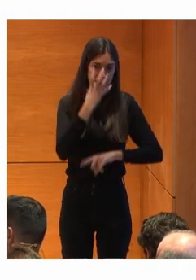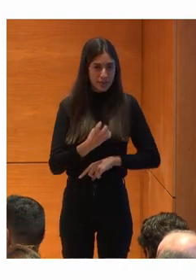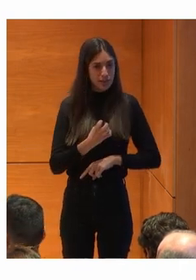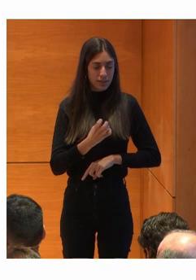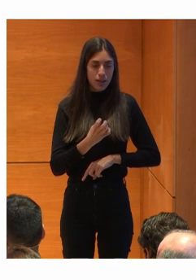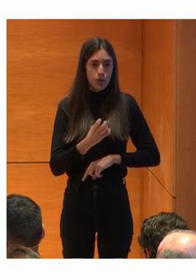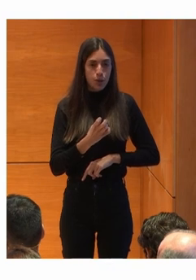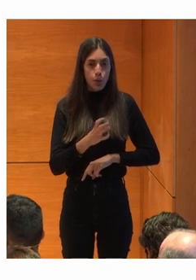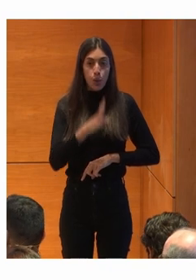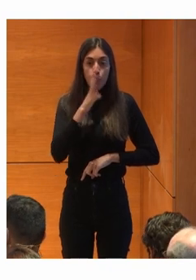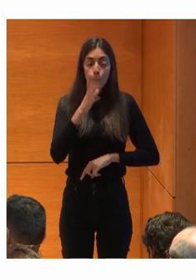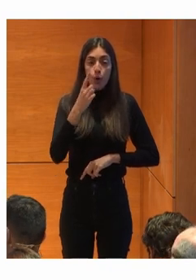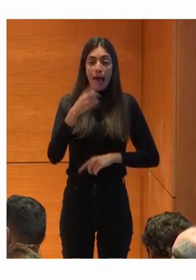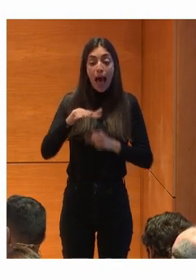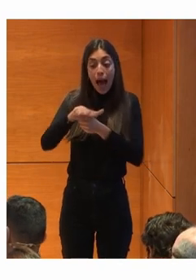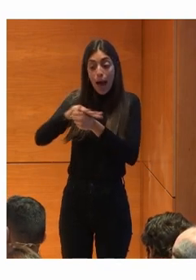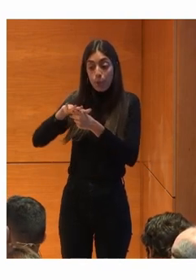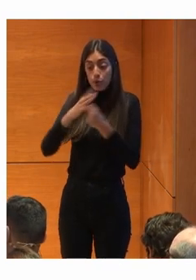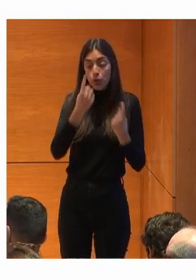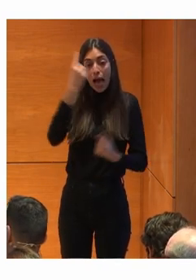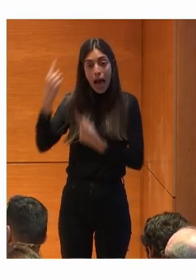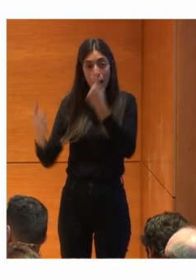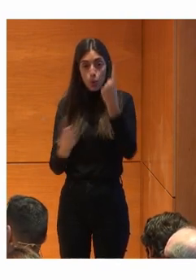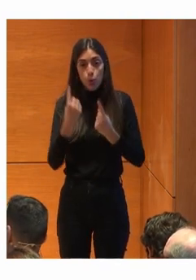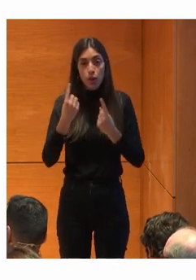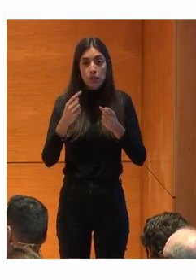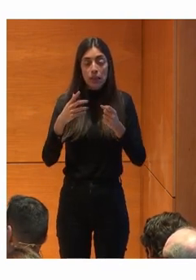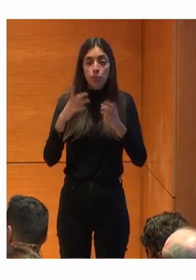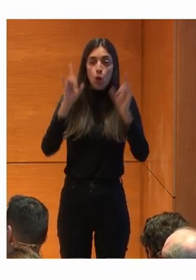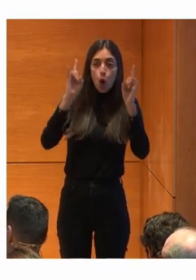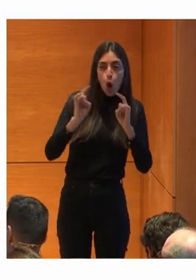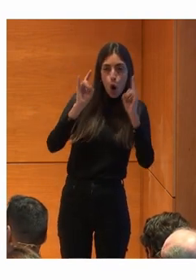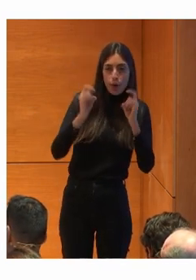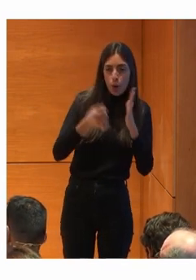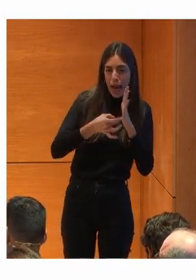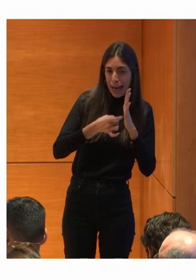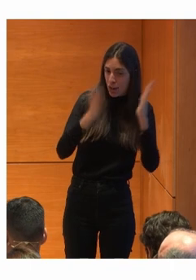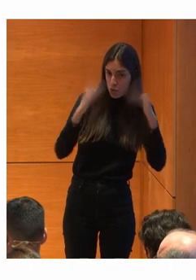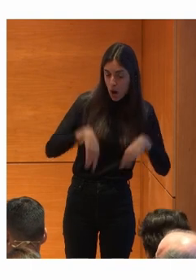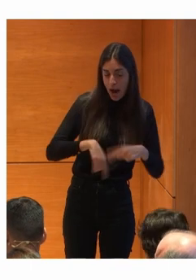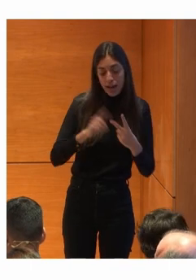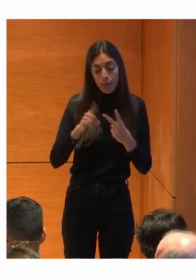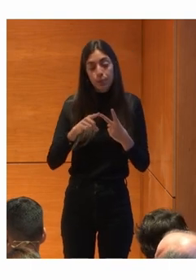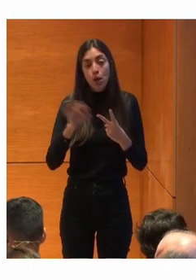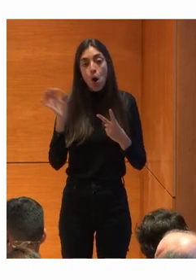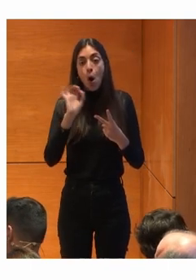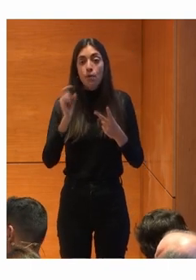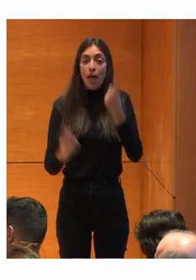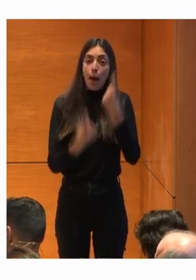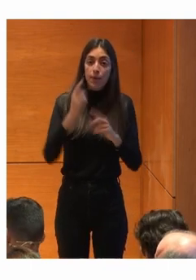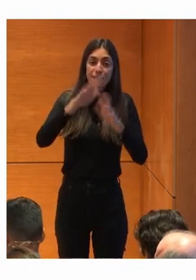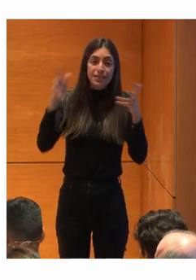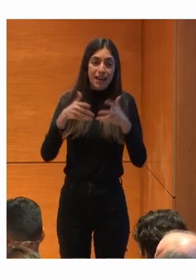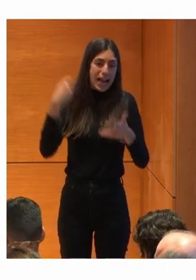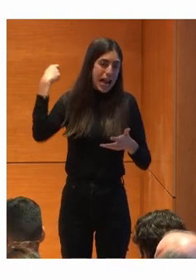Primero porque en algunos ámbitos No hay cobertura No hay la cobertura De cierta calidad Segundo porque a veces Internet es caro